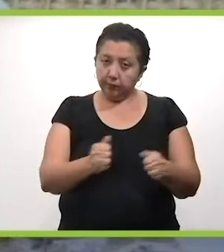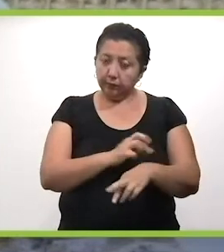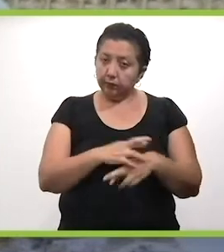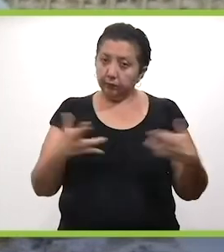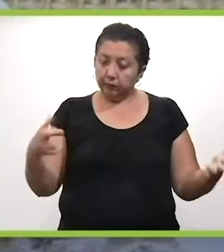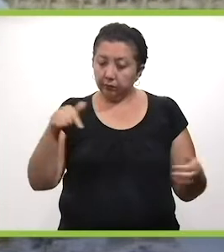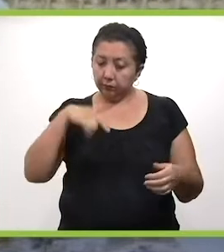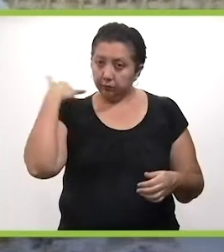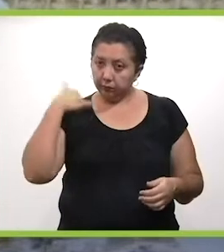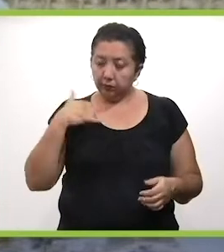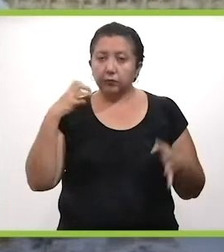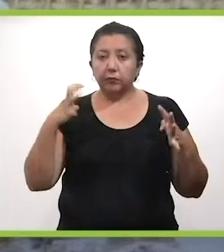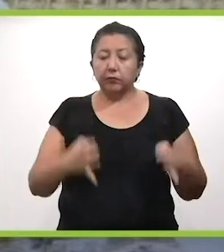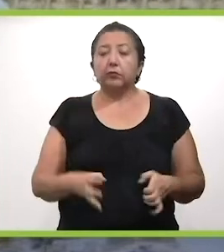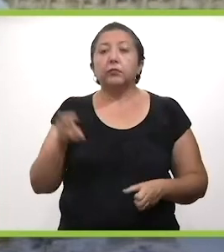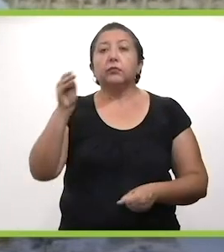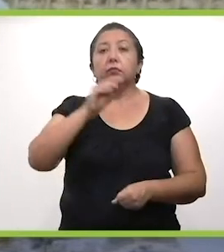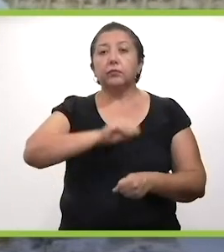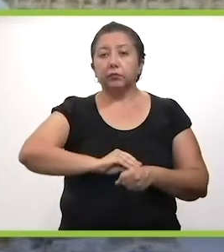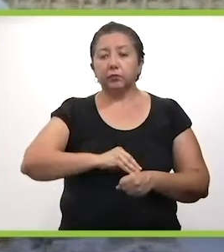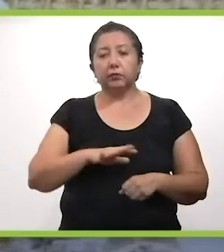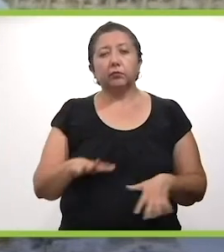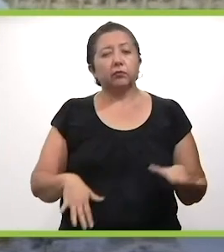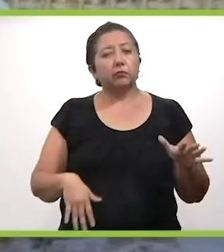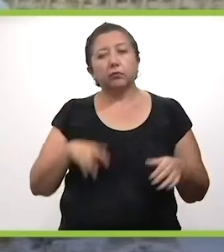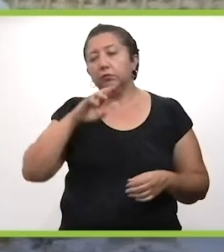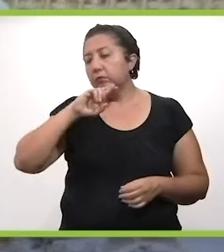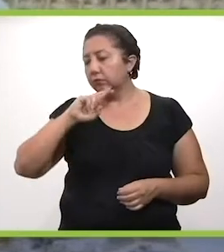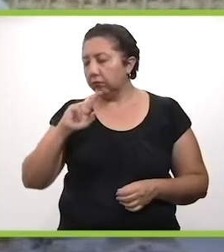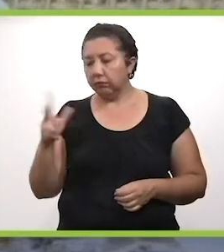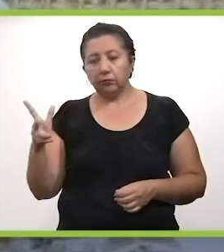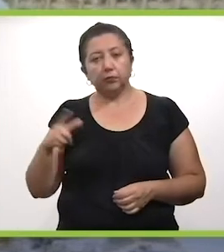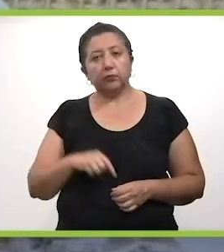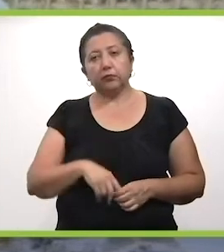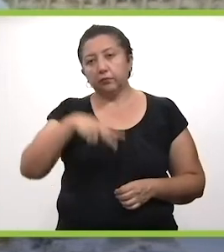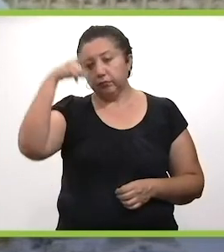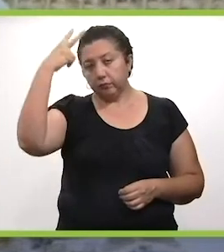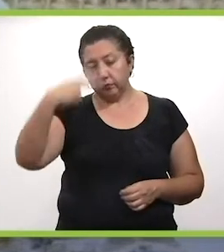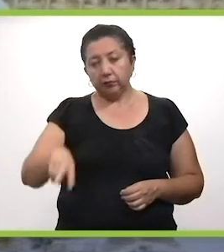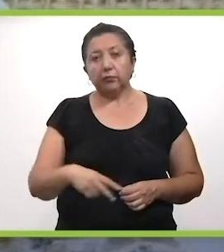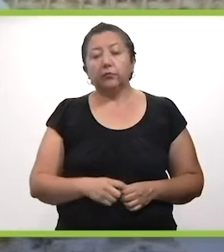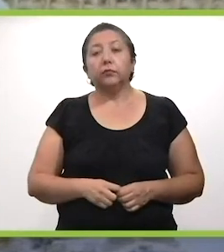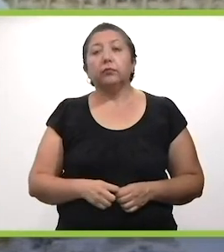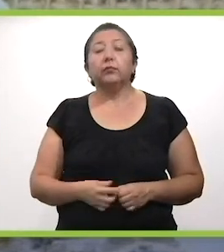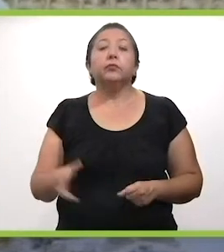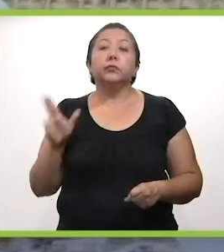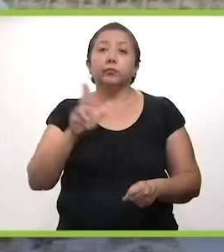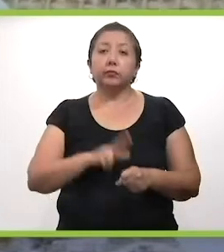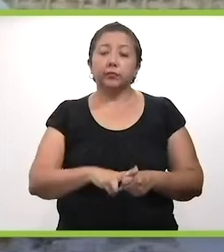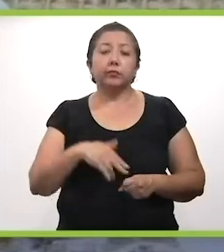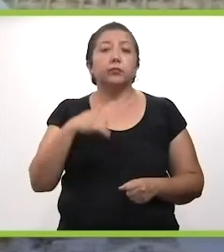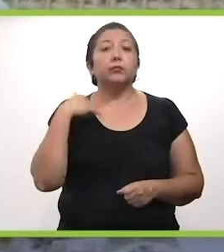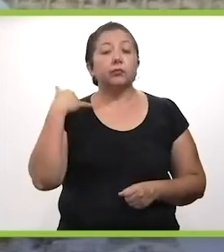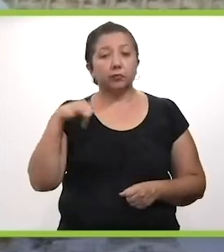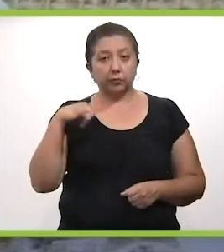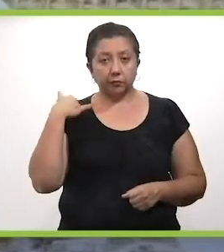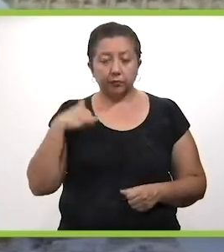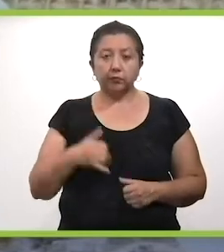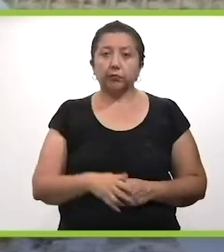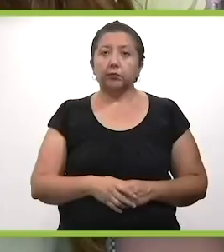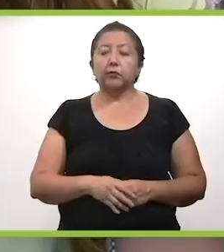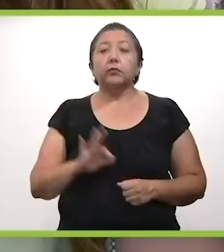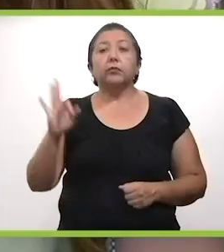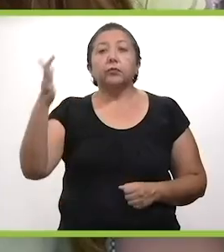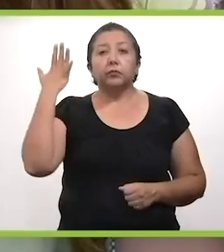la atención que se realiza en Yucatán está posicionada entre las mejores de México. Un hospital de